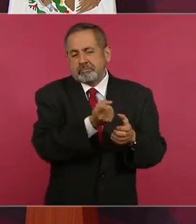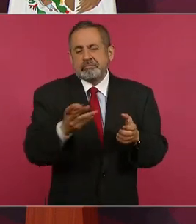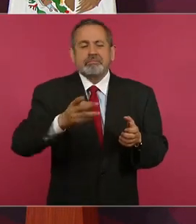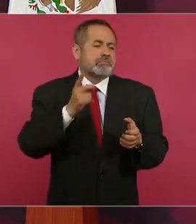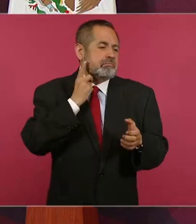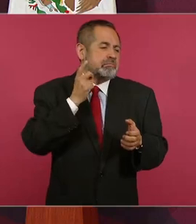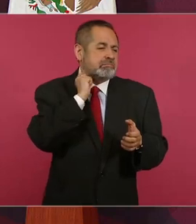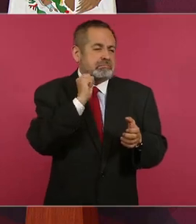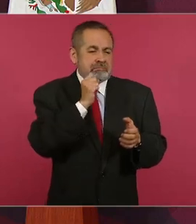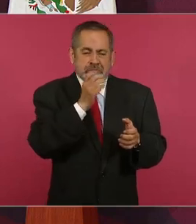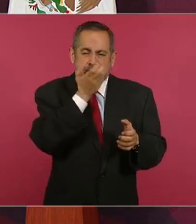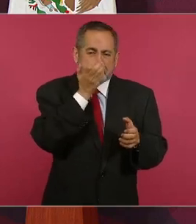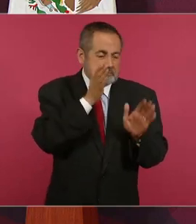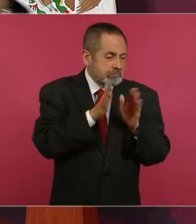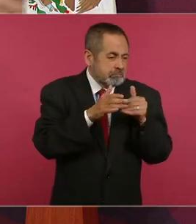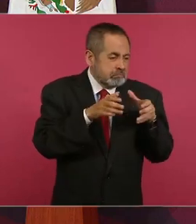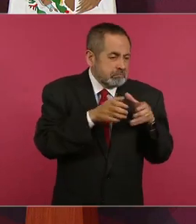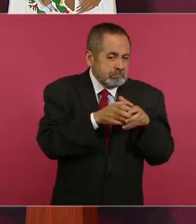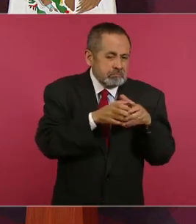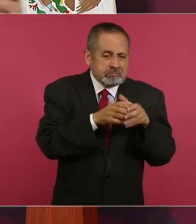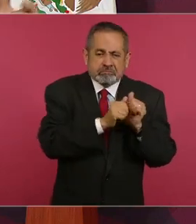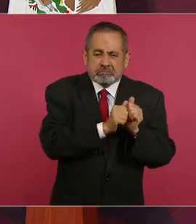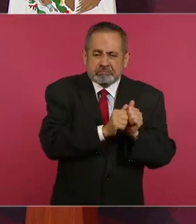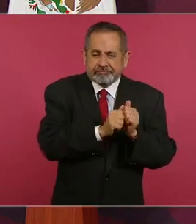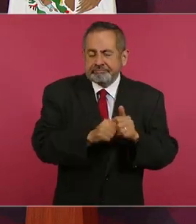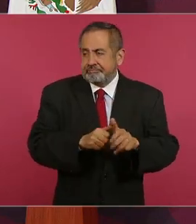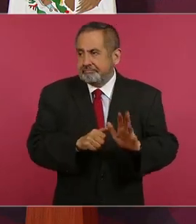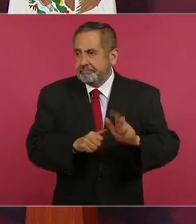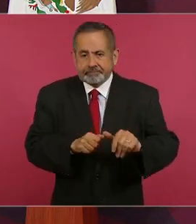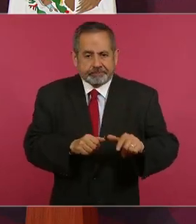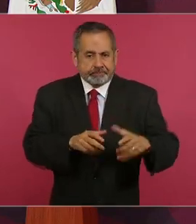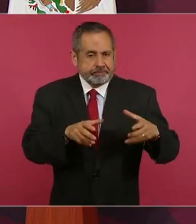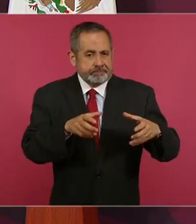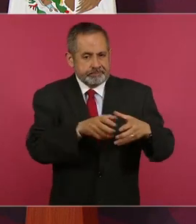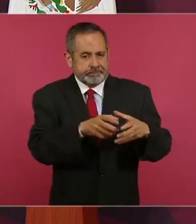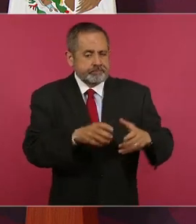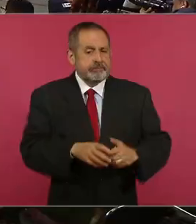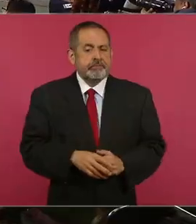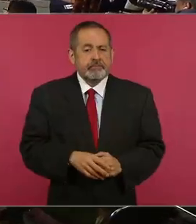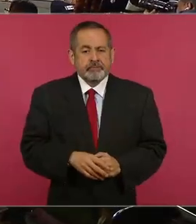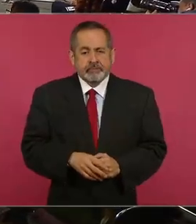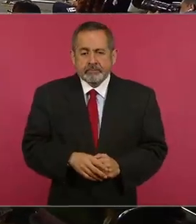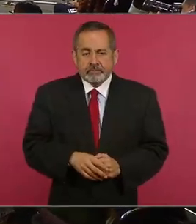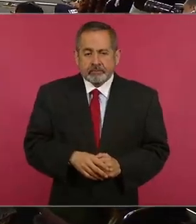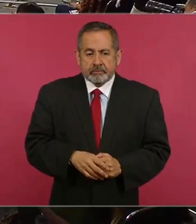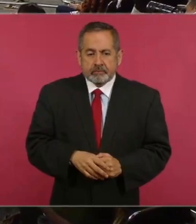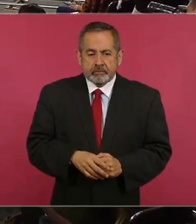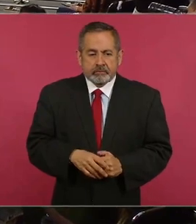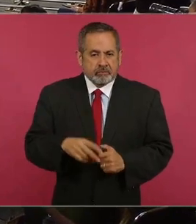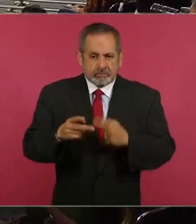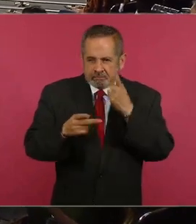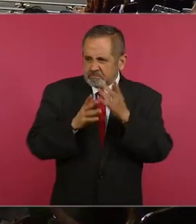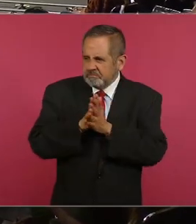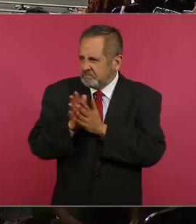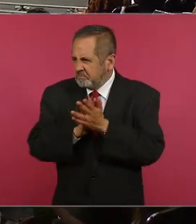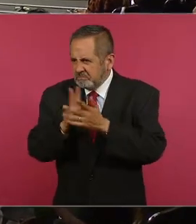que están al acecho